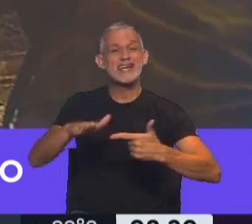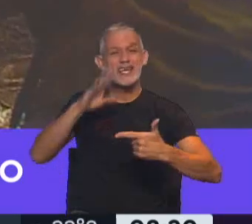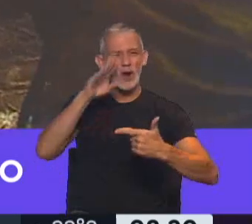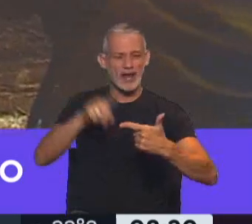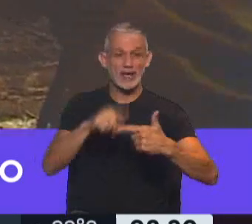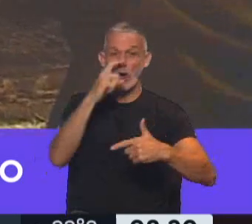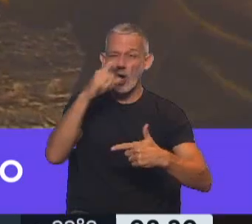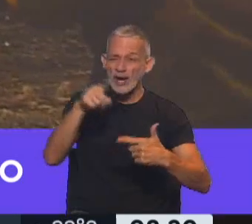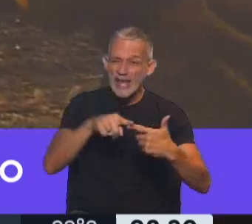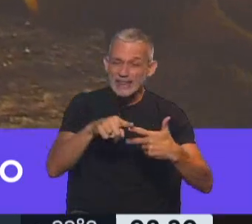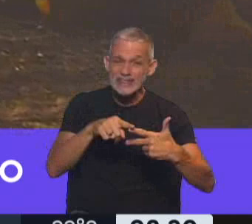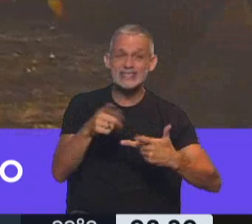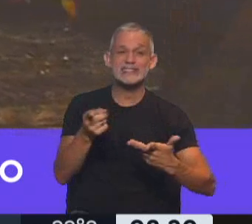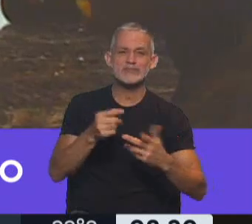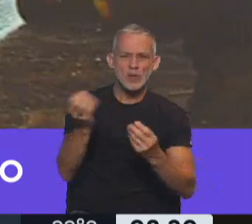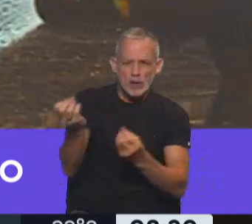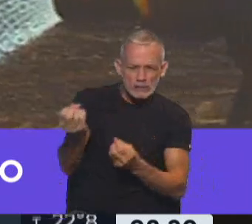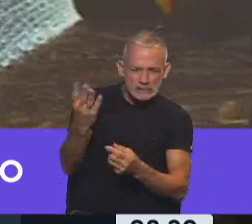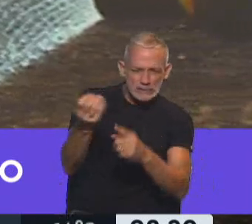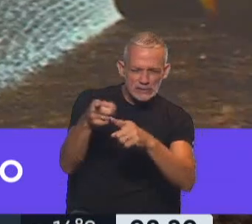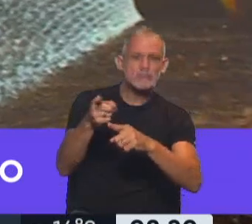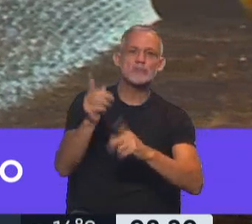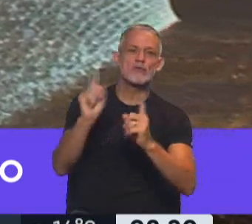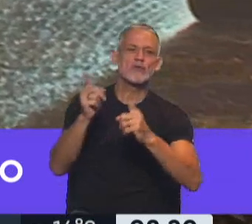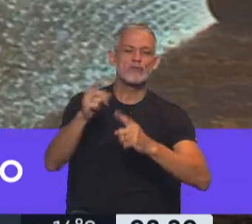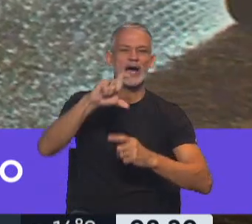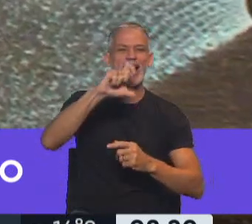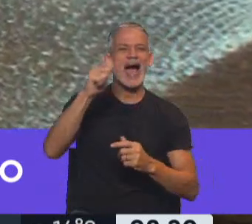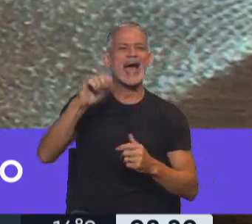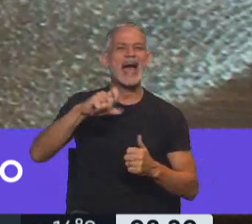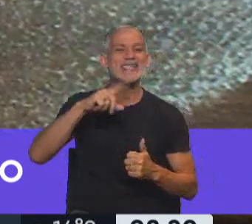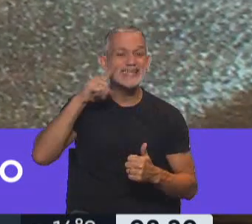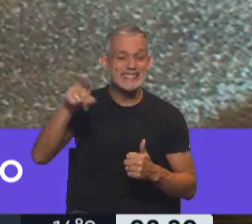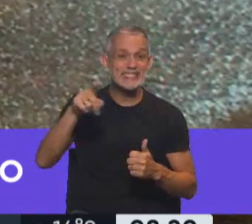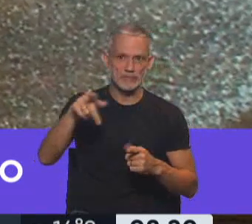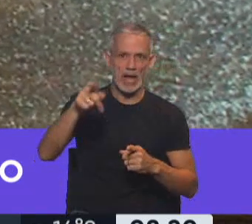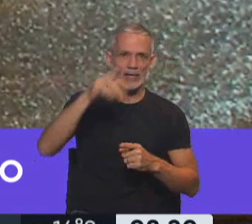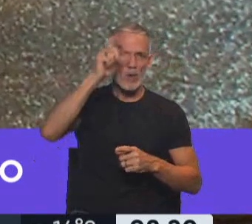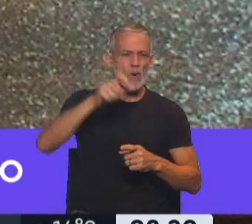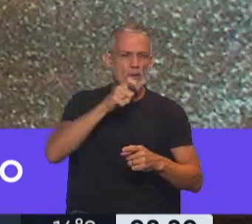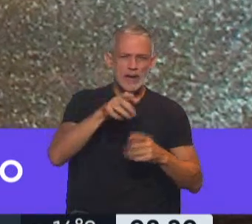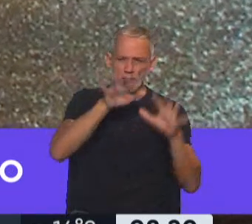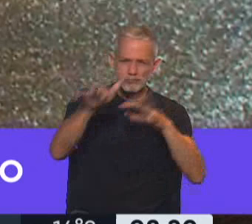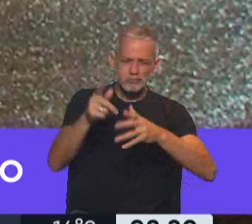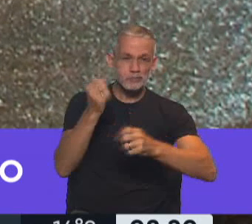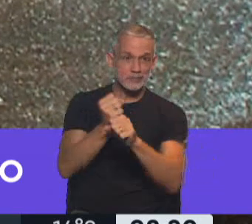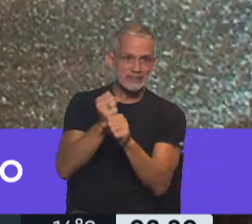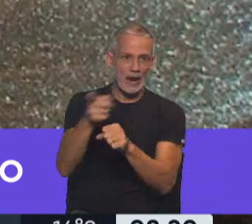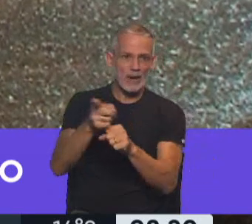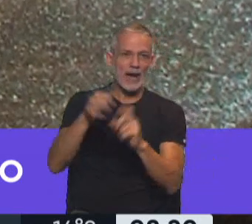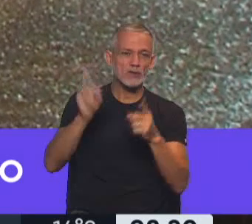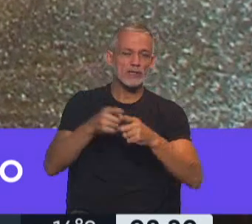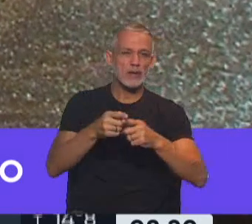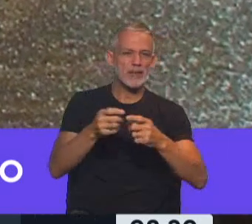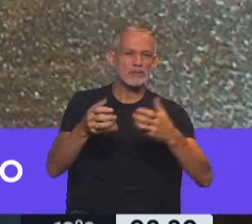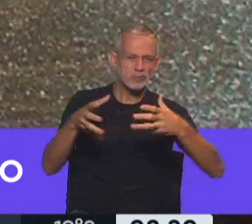Corrientes, puntualmente, hay focos activos aún en Caacatí, donde se desplegaron brigadistas, donde también están trabajando distintos